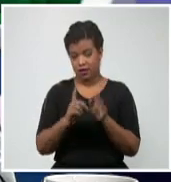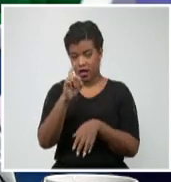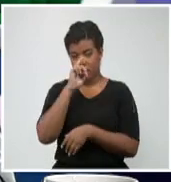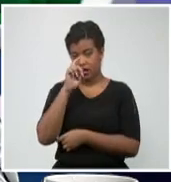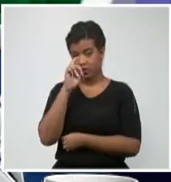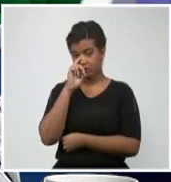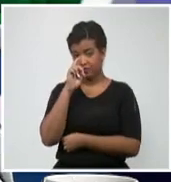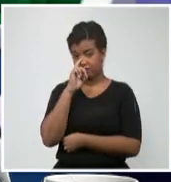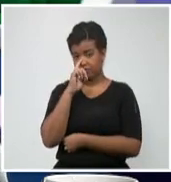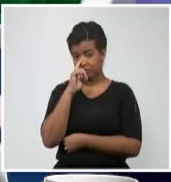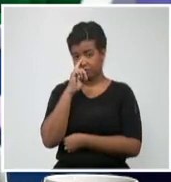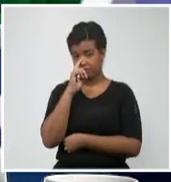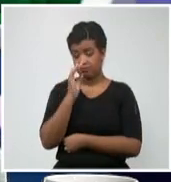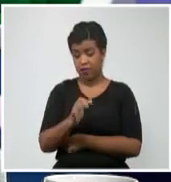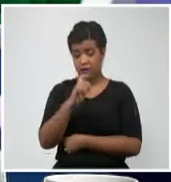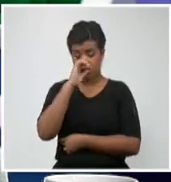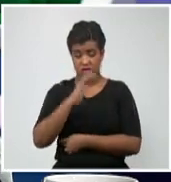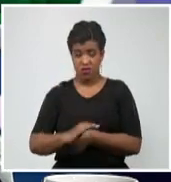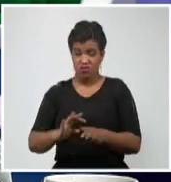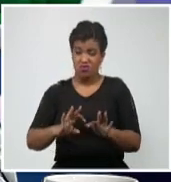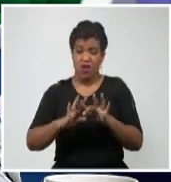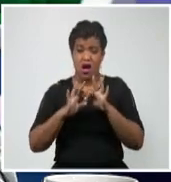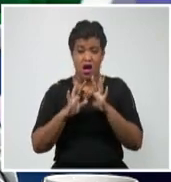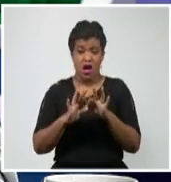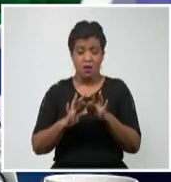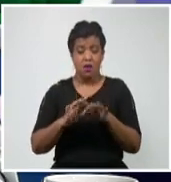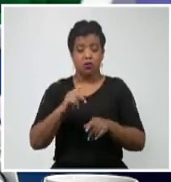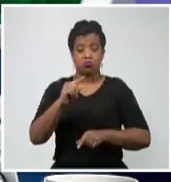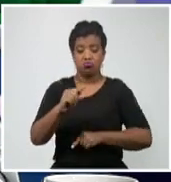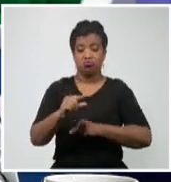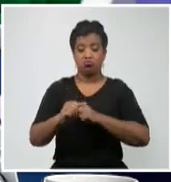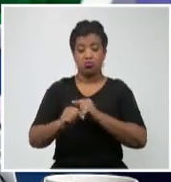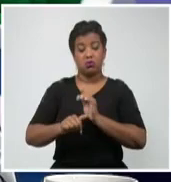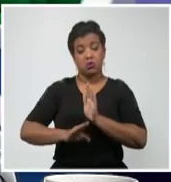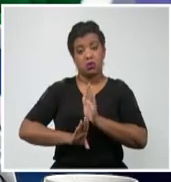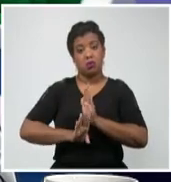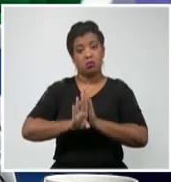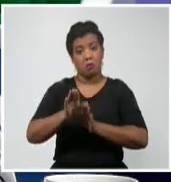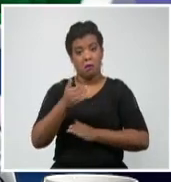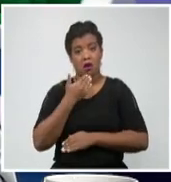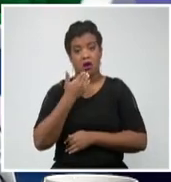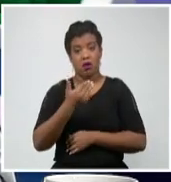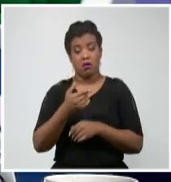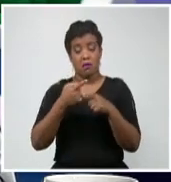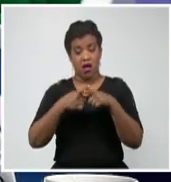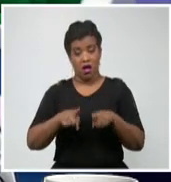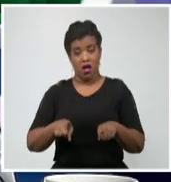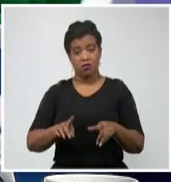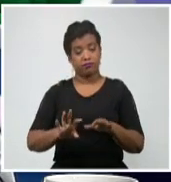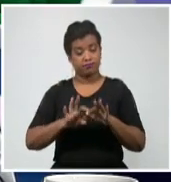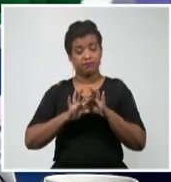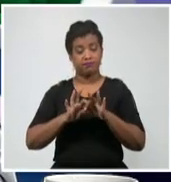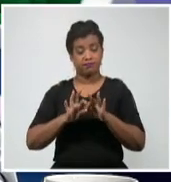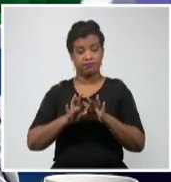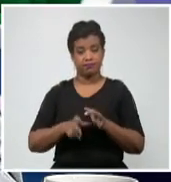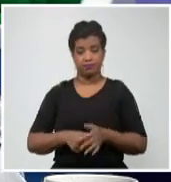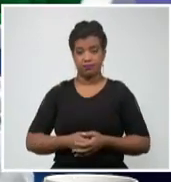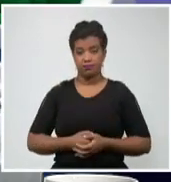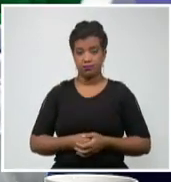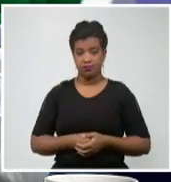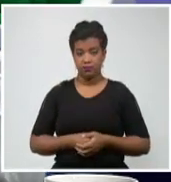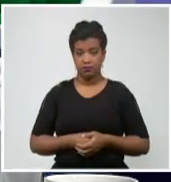notificados de grave, con una evolución estable, pero que están notificados de grave.